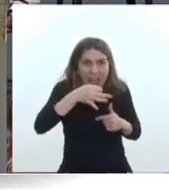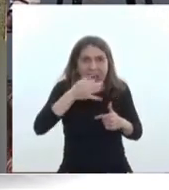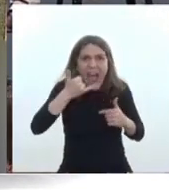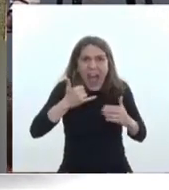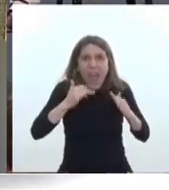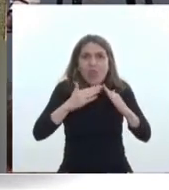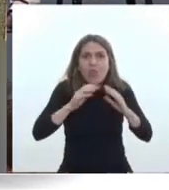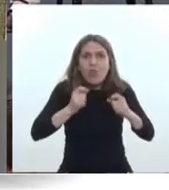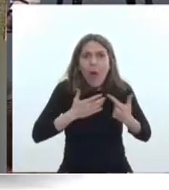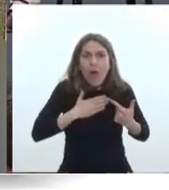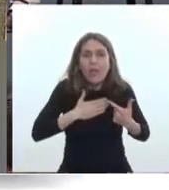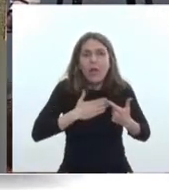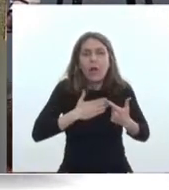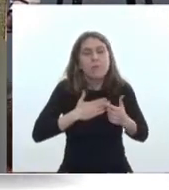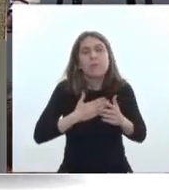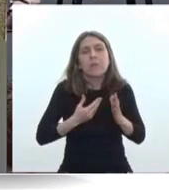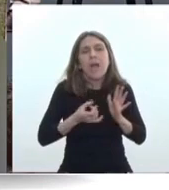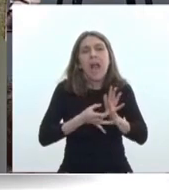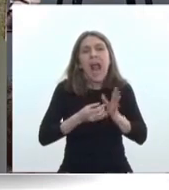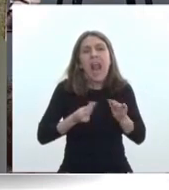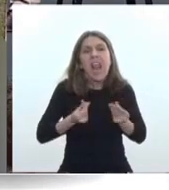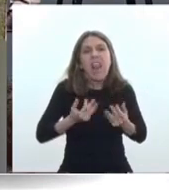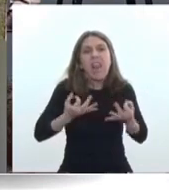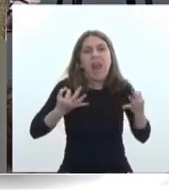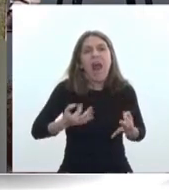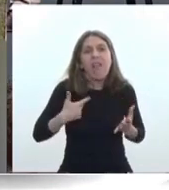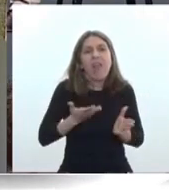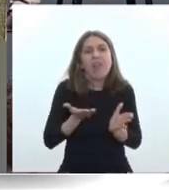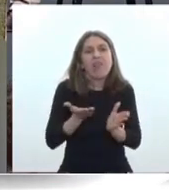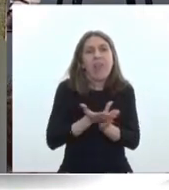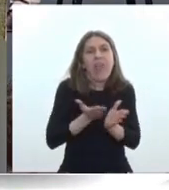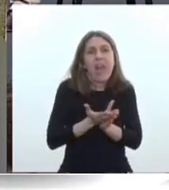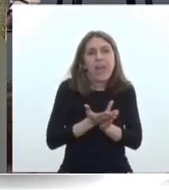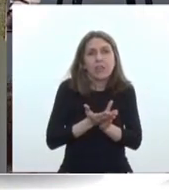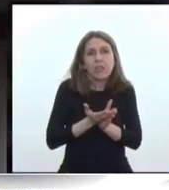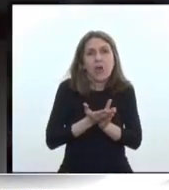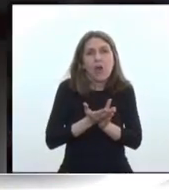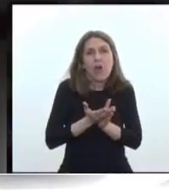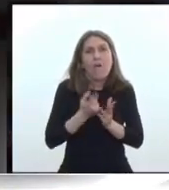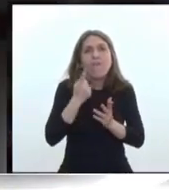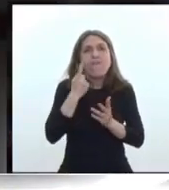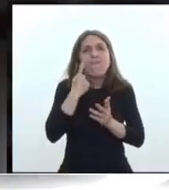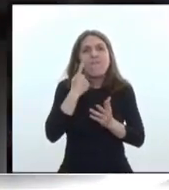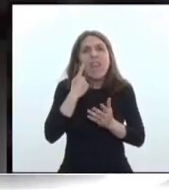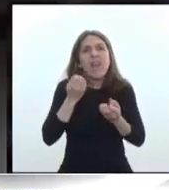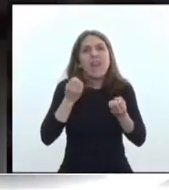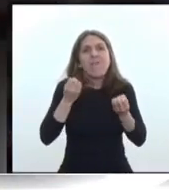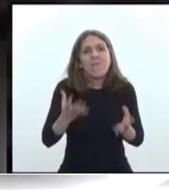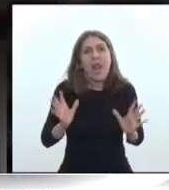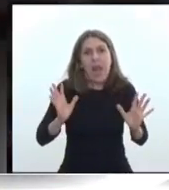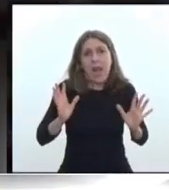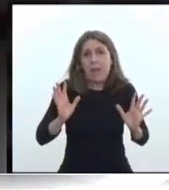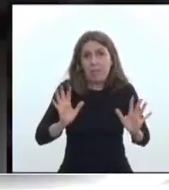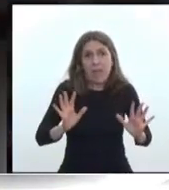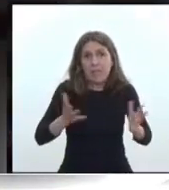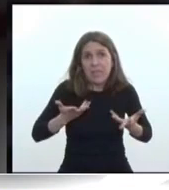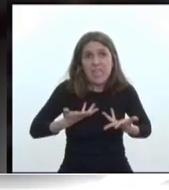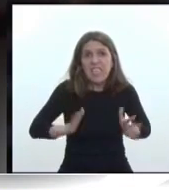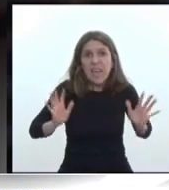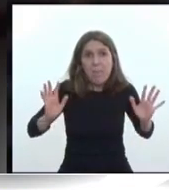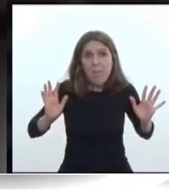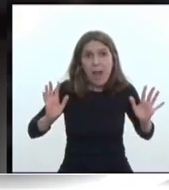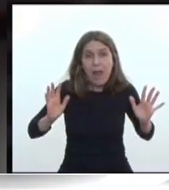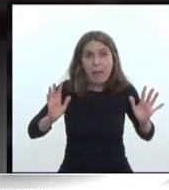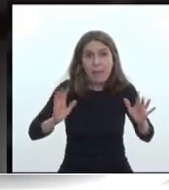es un derecho que hace, en esencia, la condición humana. Simplemente. Simplemente.